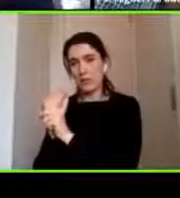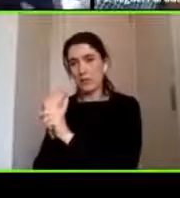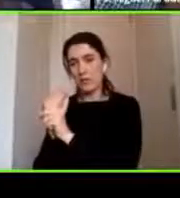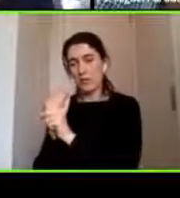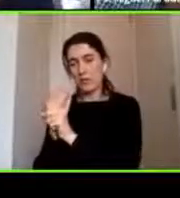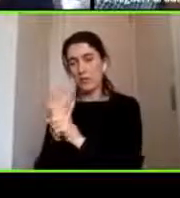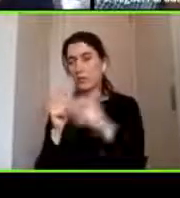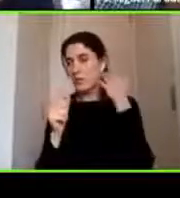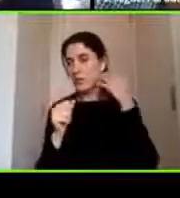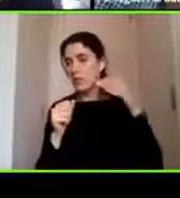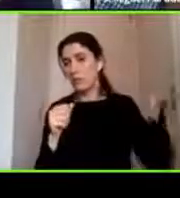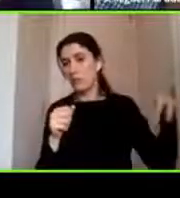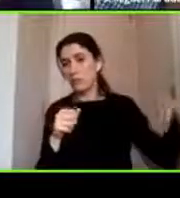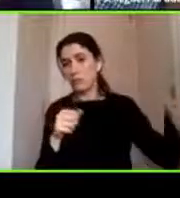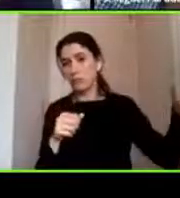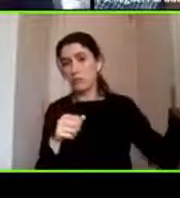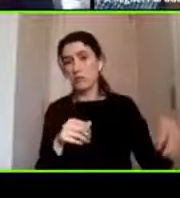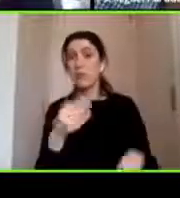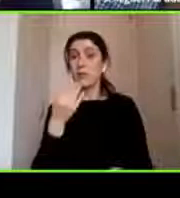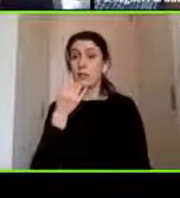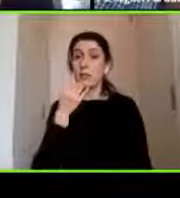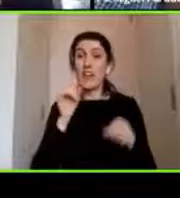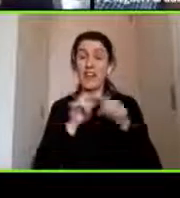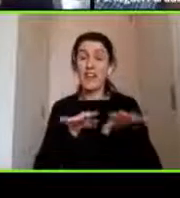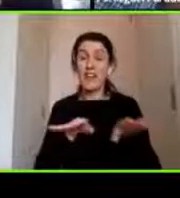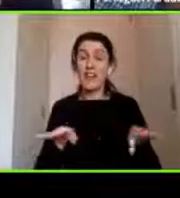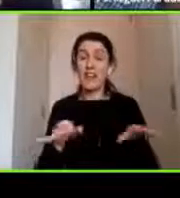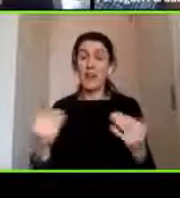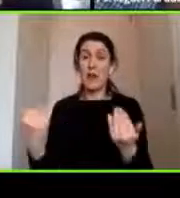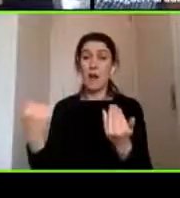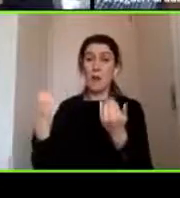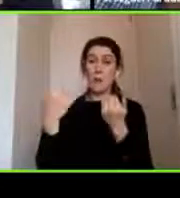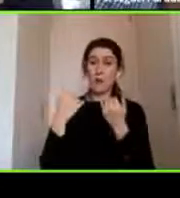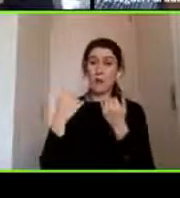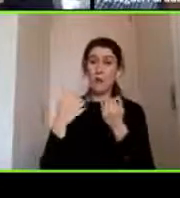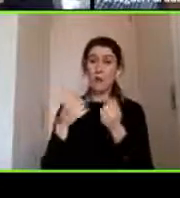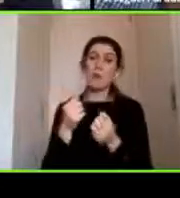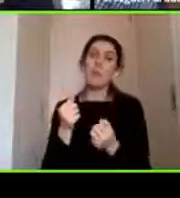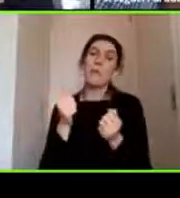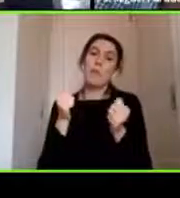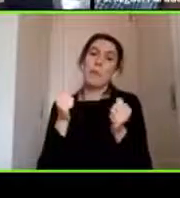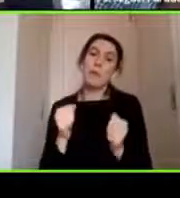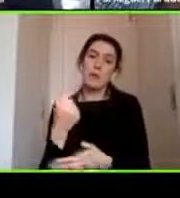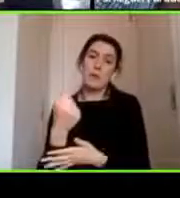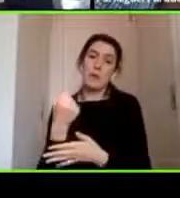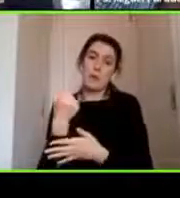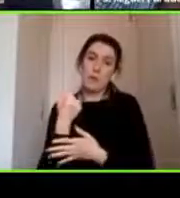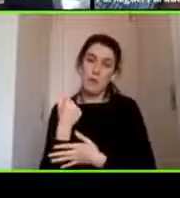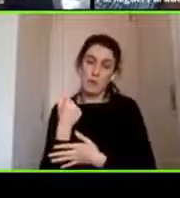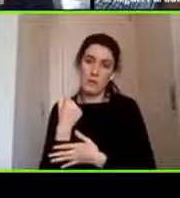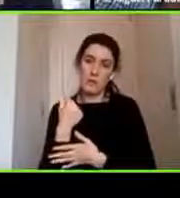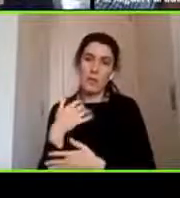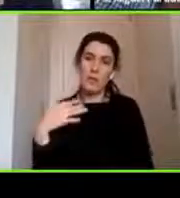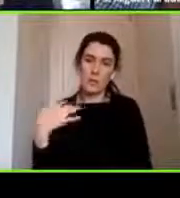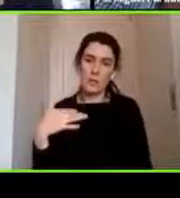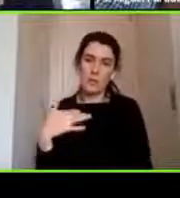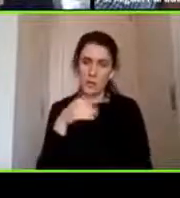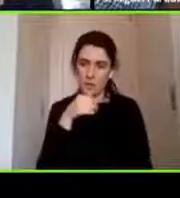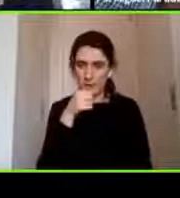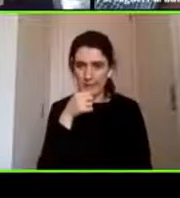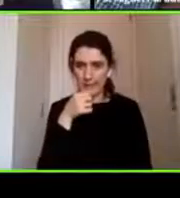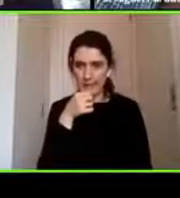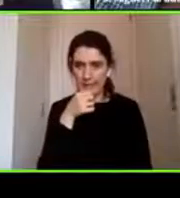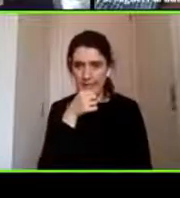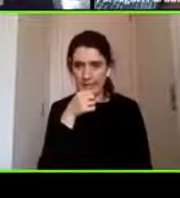hijos creo que también activar las redes de apoyo para poder suplir esa ausencia también es súper importante pero yo creo que